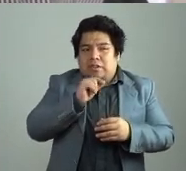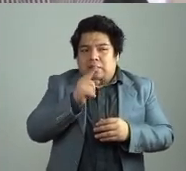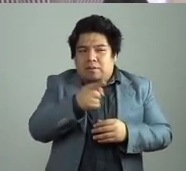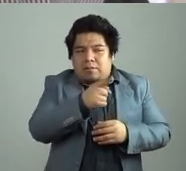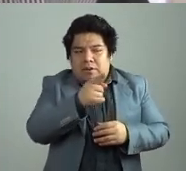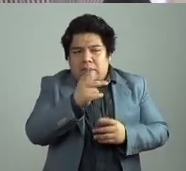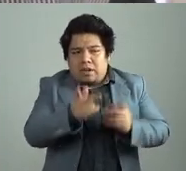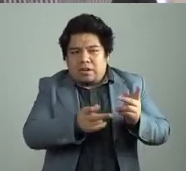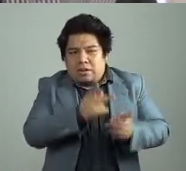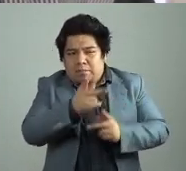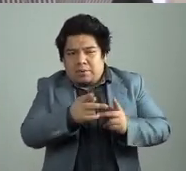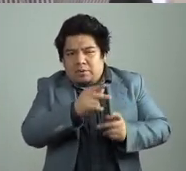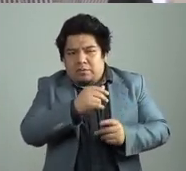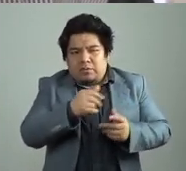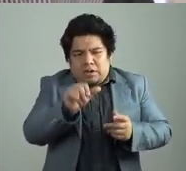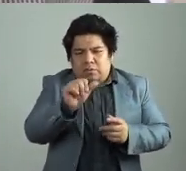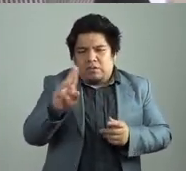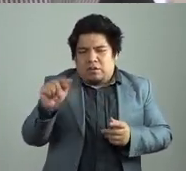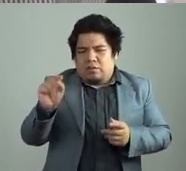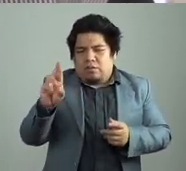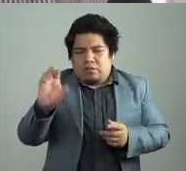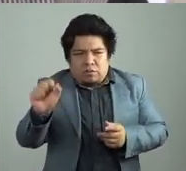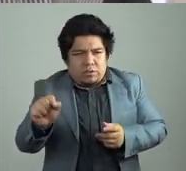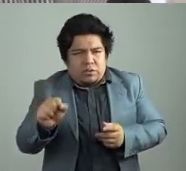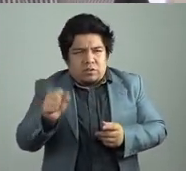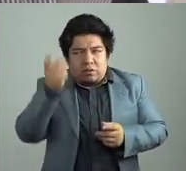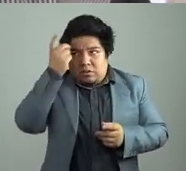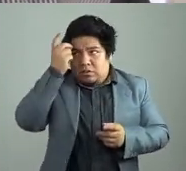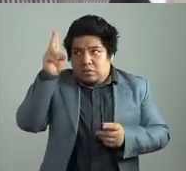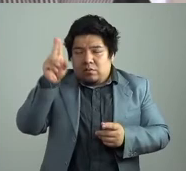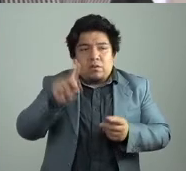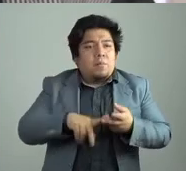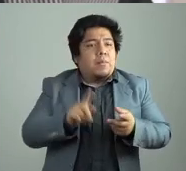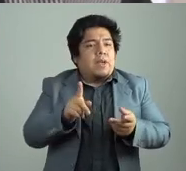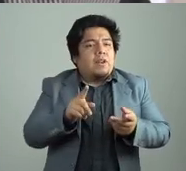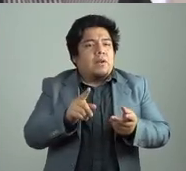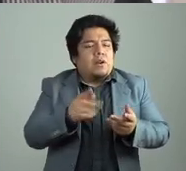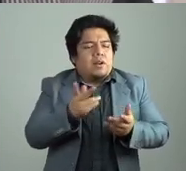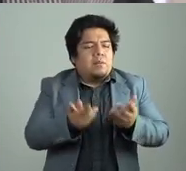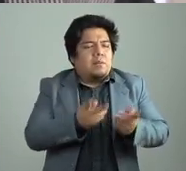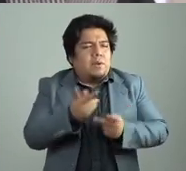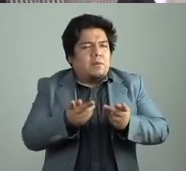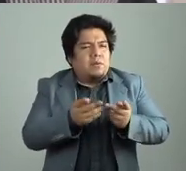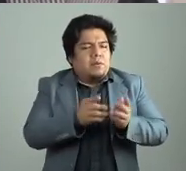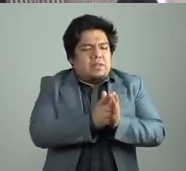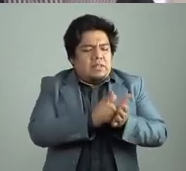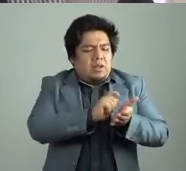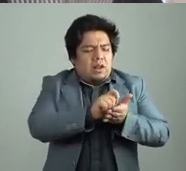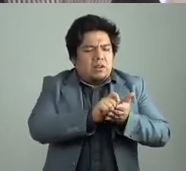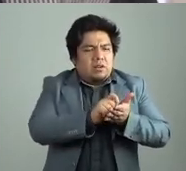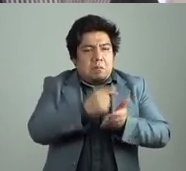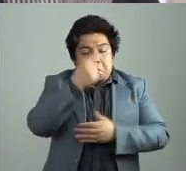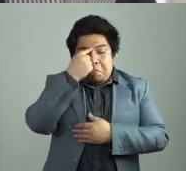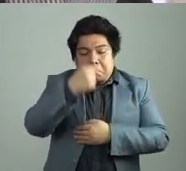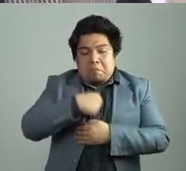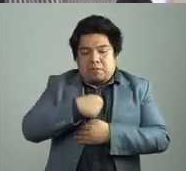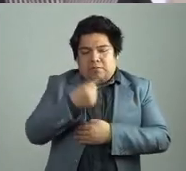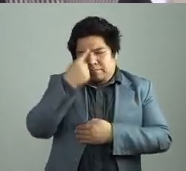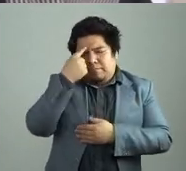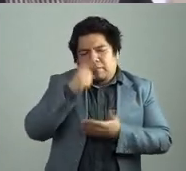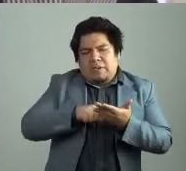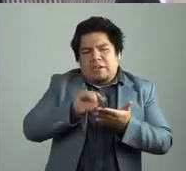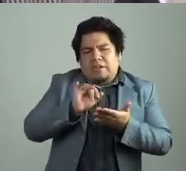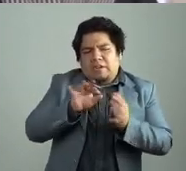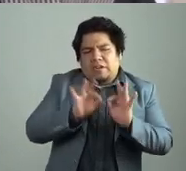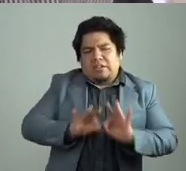por escritores, ¿no? Pero también hay autores de otras disciplinas, ¿no? Entonces, para mí, por ejemplo, es fundamental, para